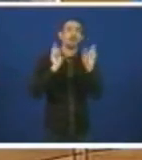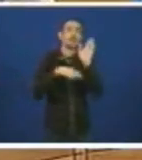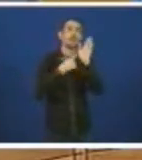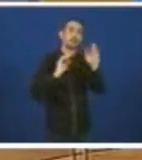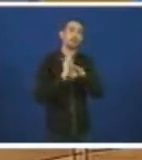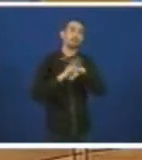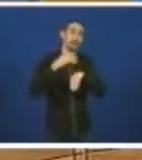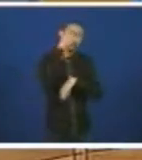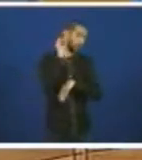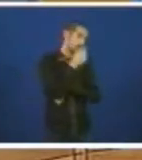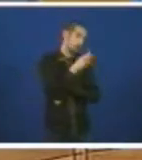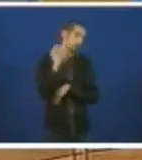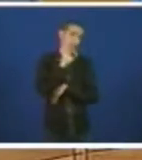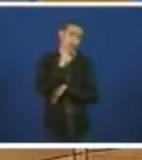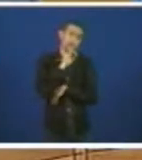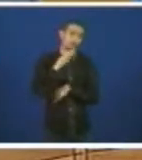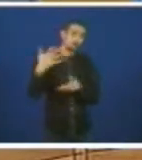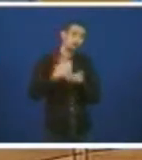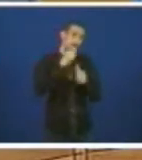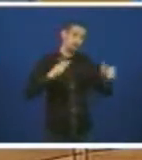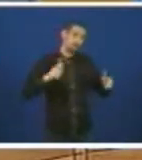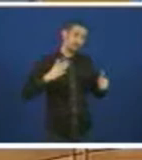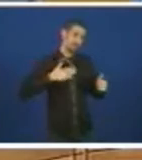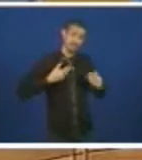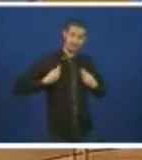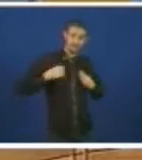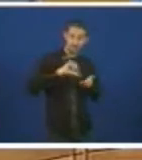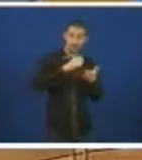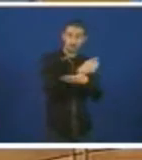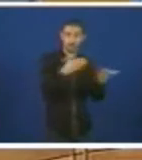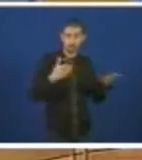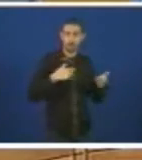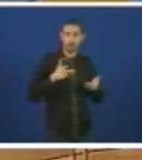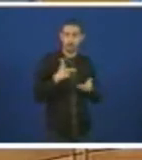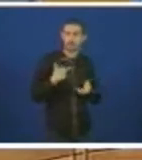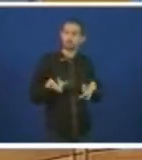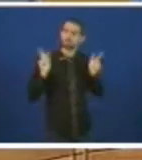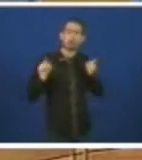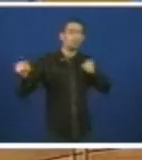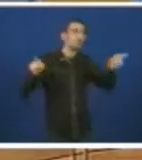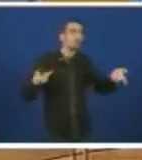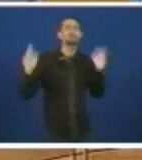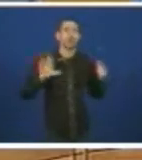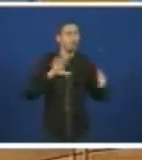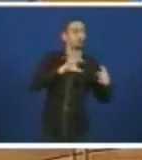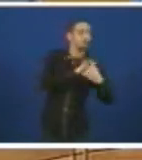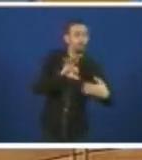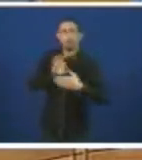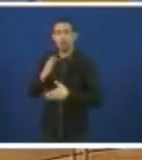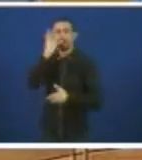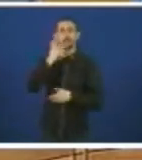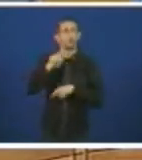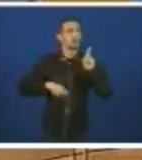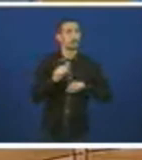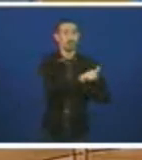os galegos, os ciudadanos de Vigo podrán exercer o seu dereito a libre elección de centro hospitalario. polo tanto, POVISA